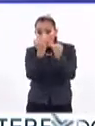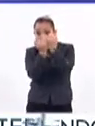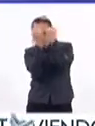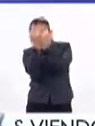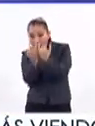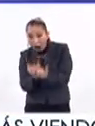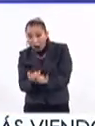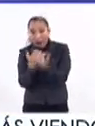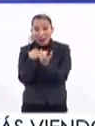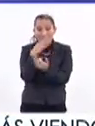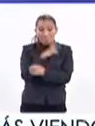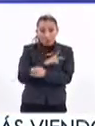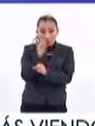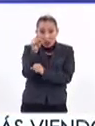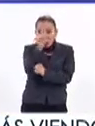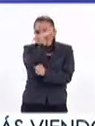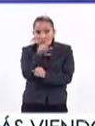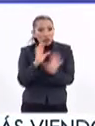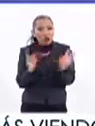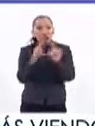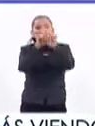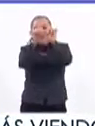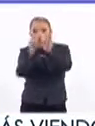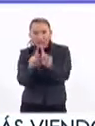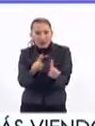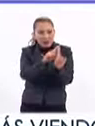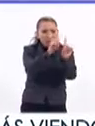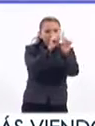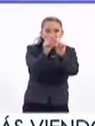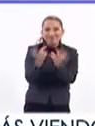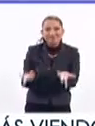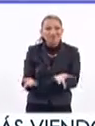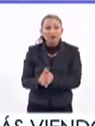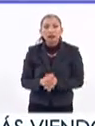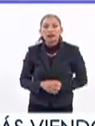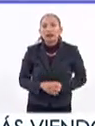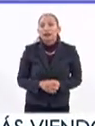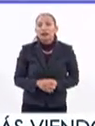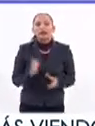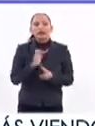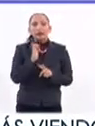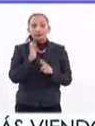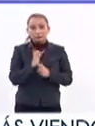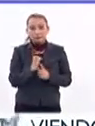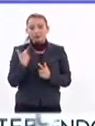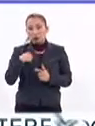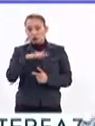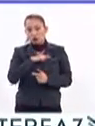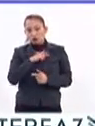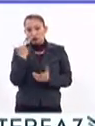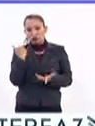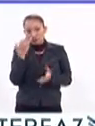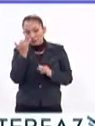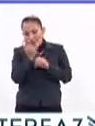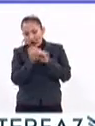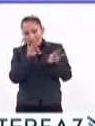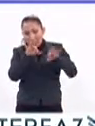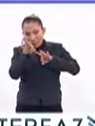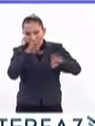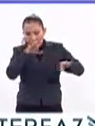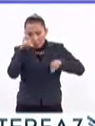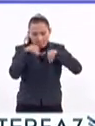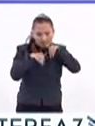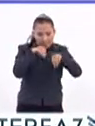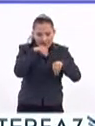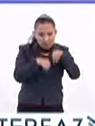esos serotipos prevalecen en todas las poblaciones. Entonces, lo que nosotros estamos trabajando es,